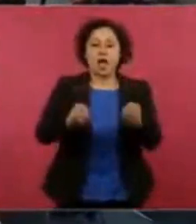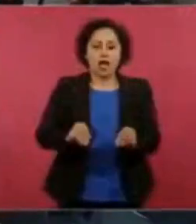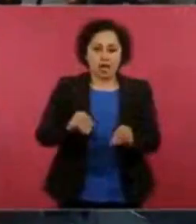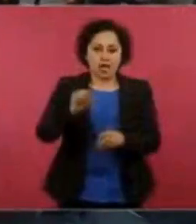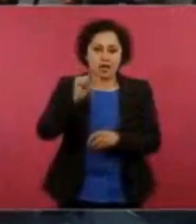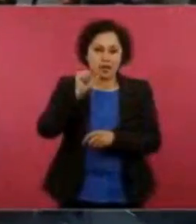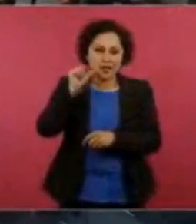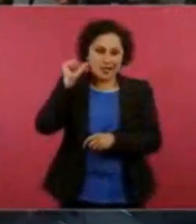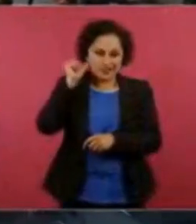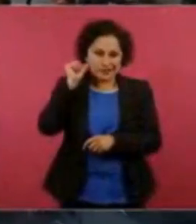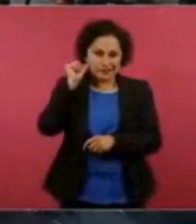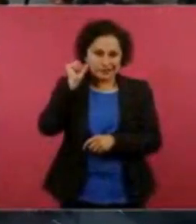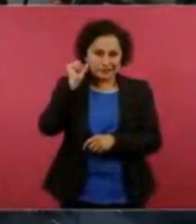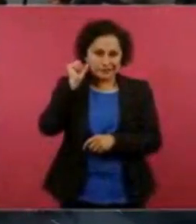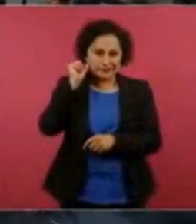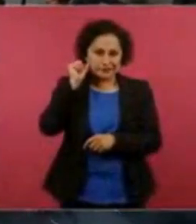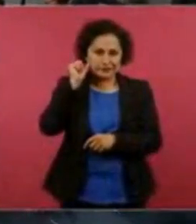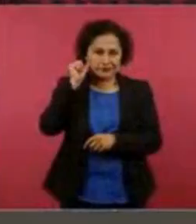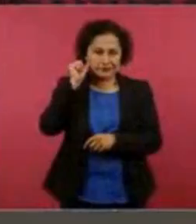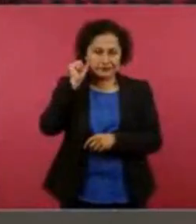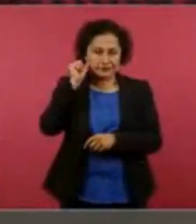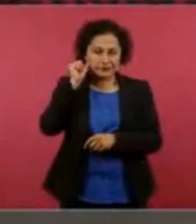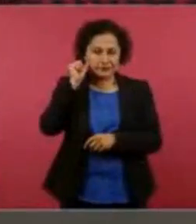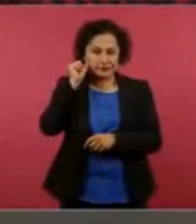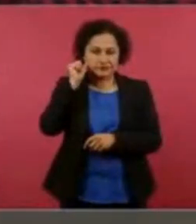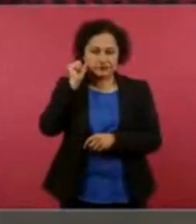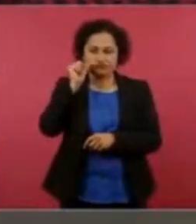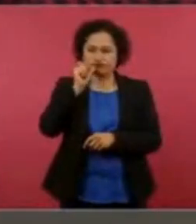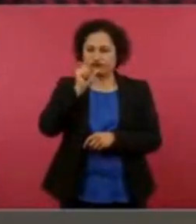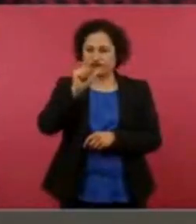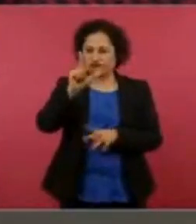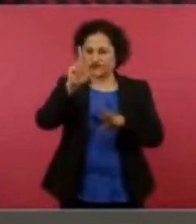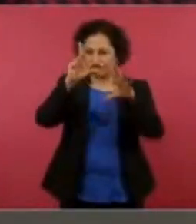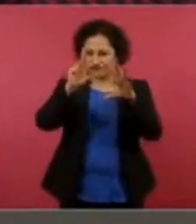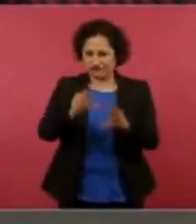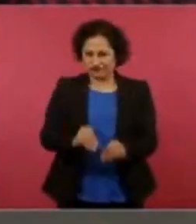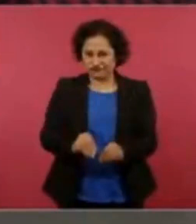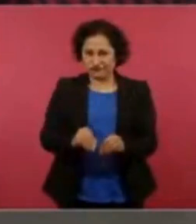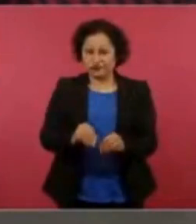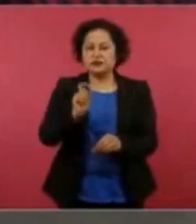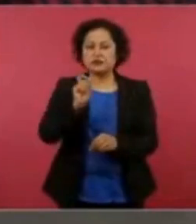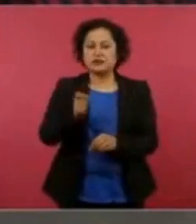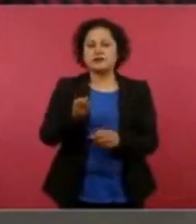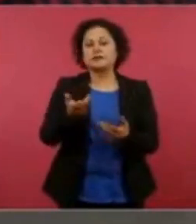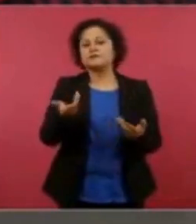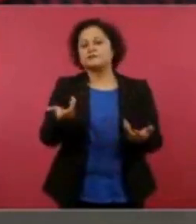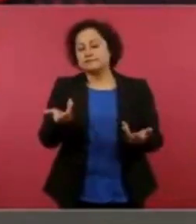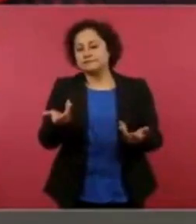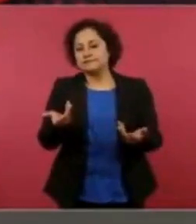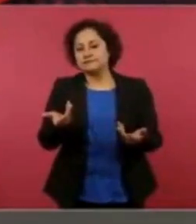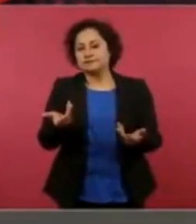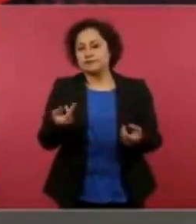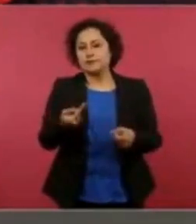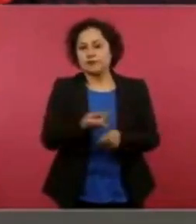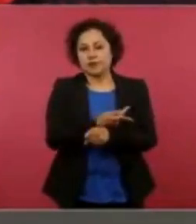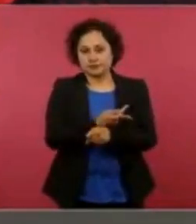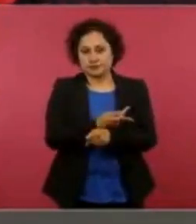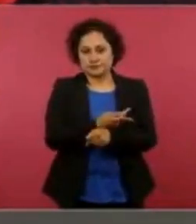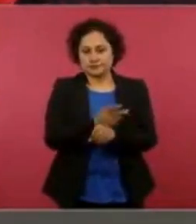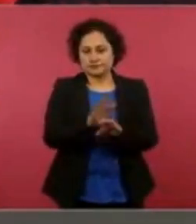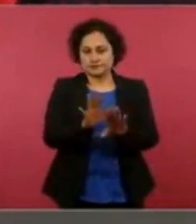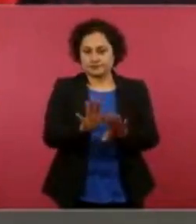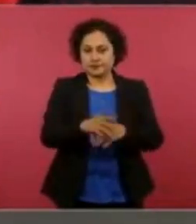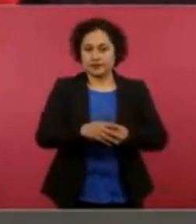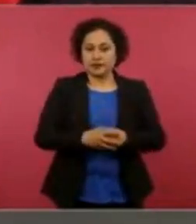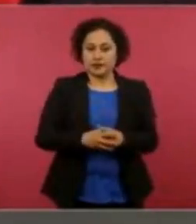se presentaron, primero porque